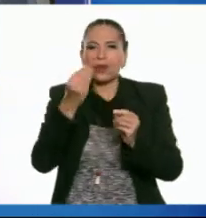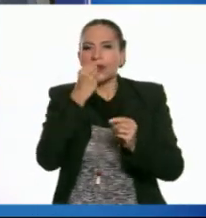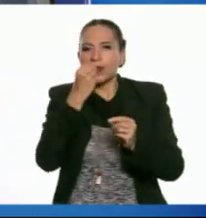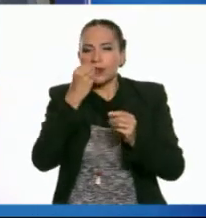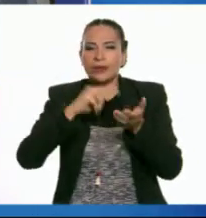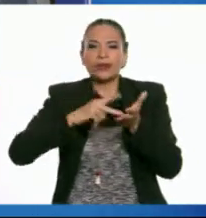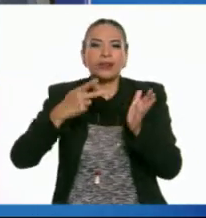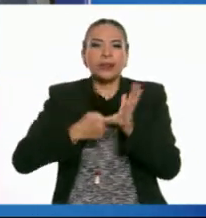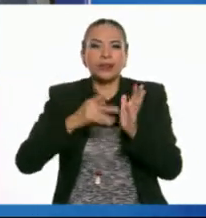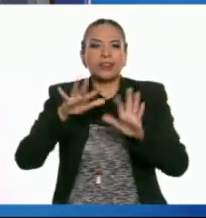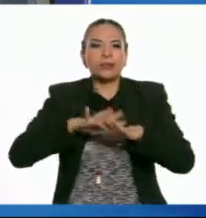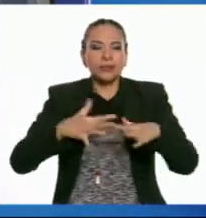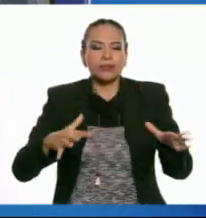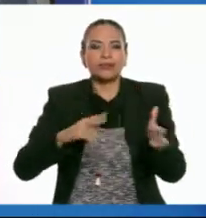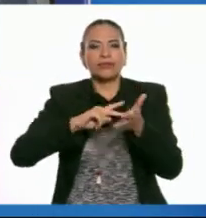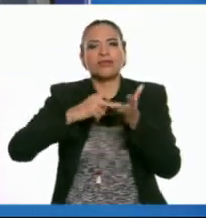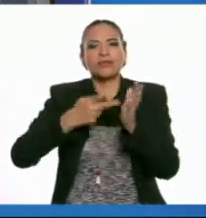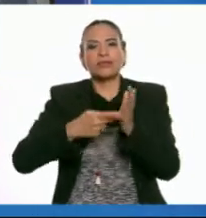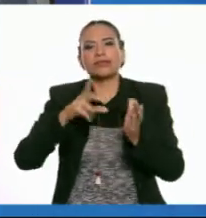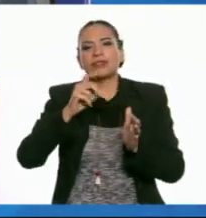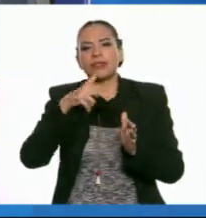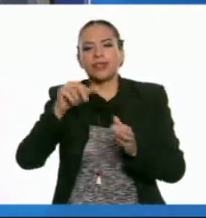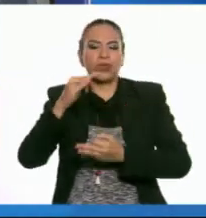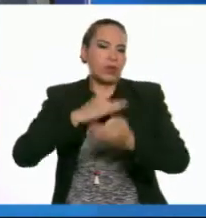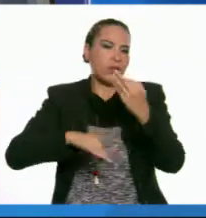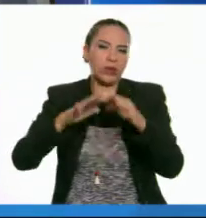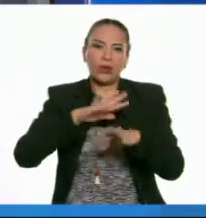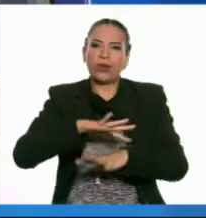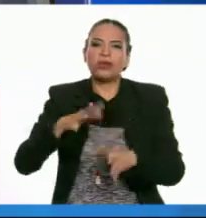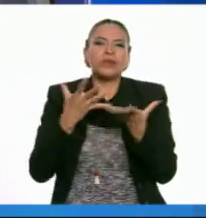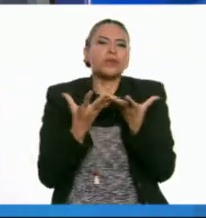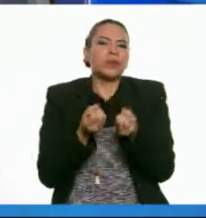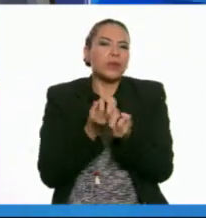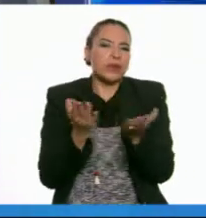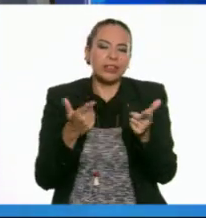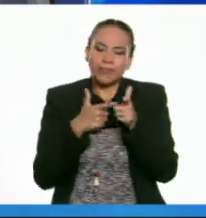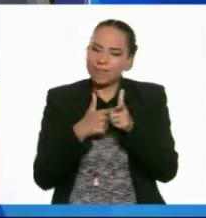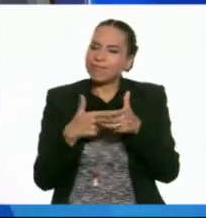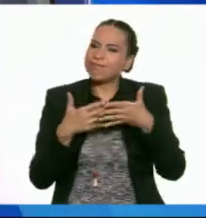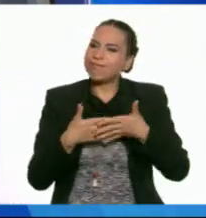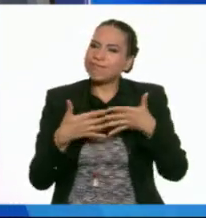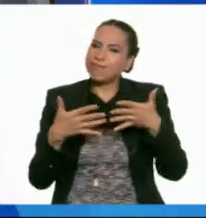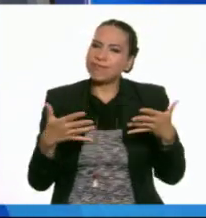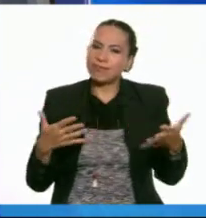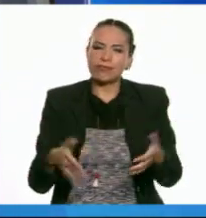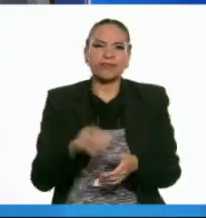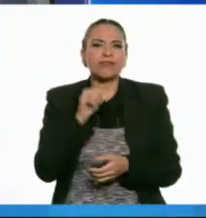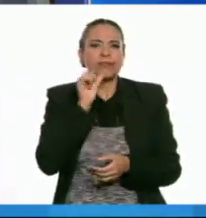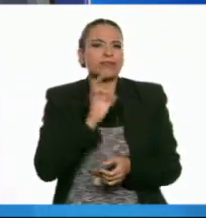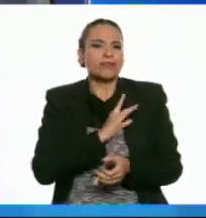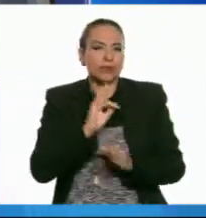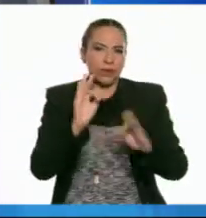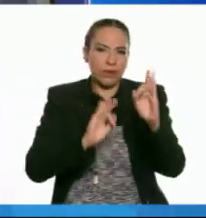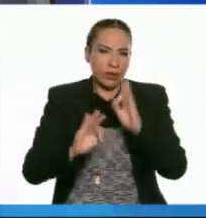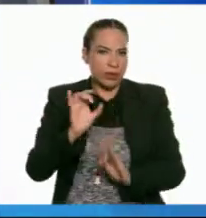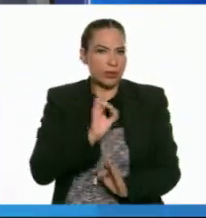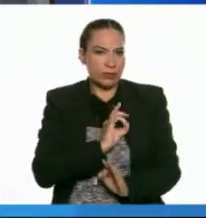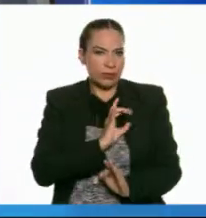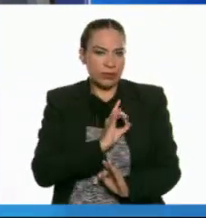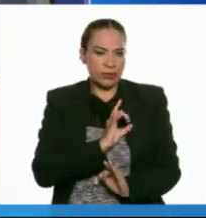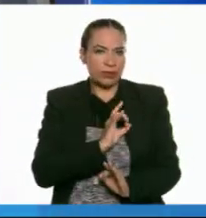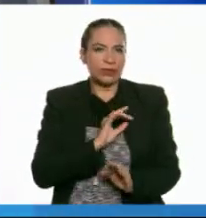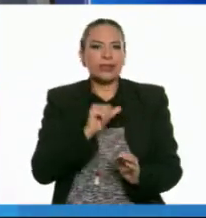ingeniería marina, ingeniería de diseño, en fin. Las posibilidades son tantas y seguirán creciendo. No le teman a la física o a las matemáticas.